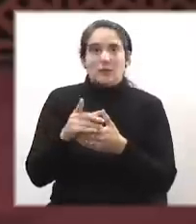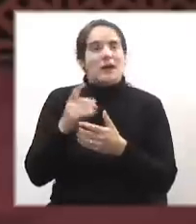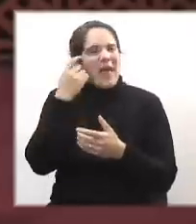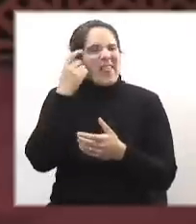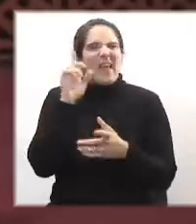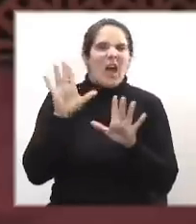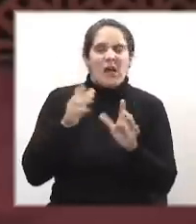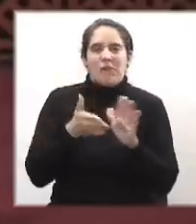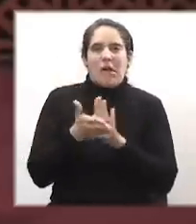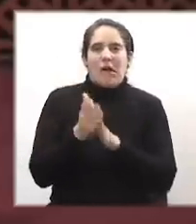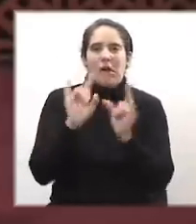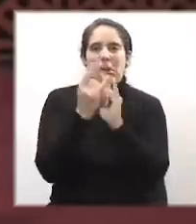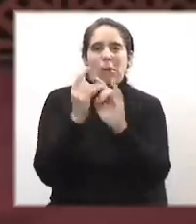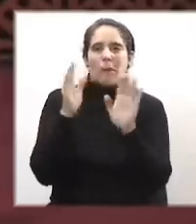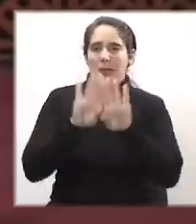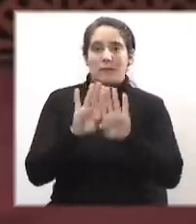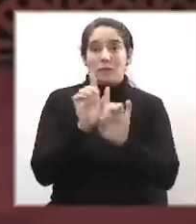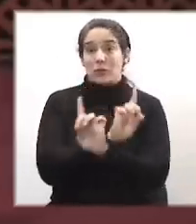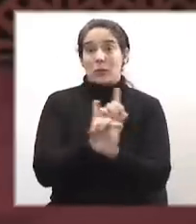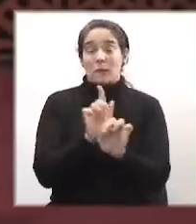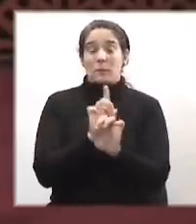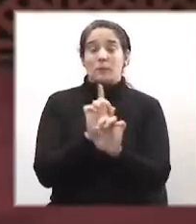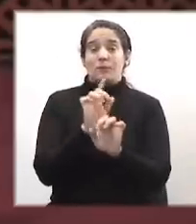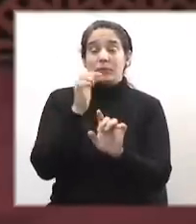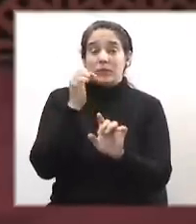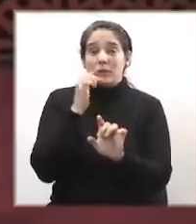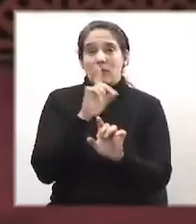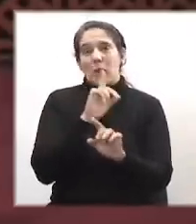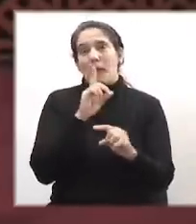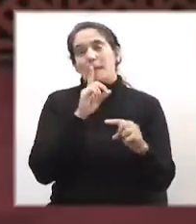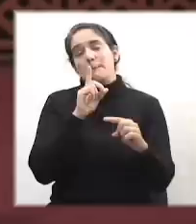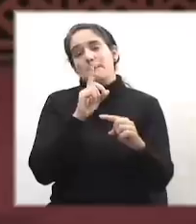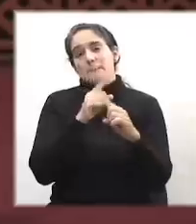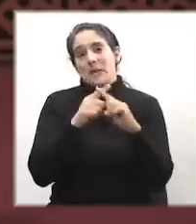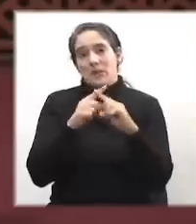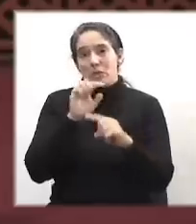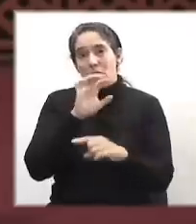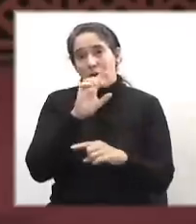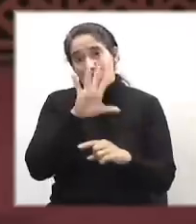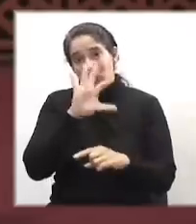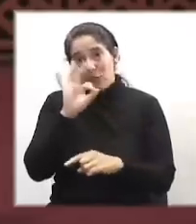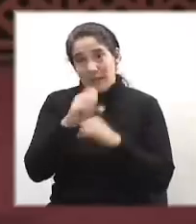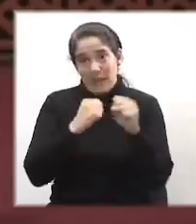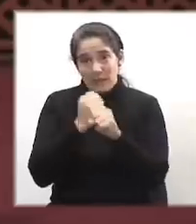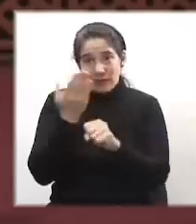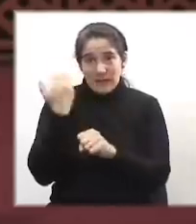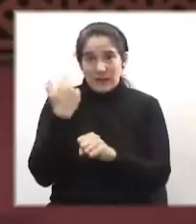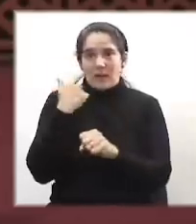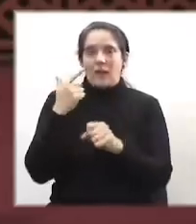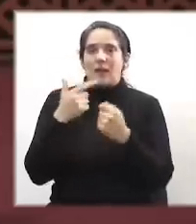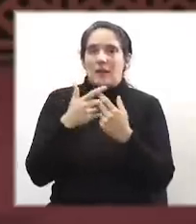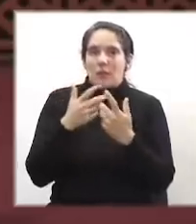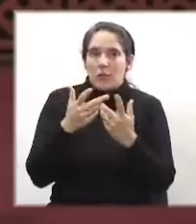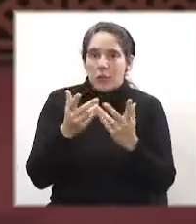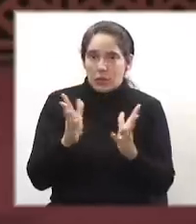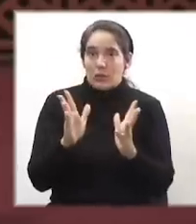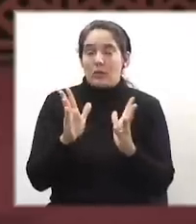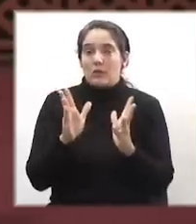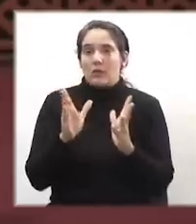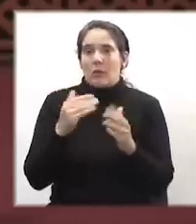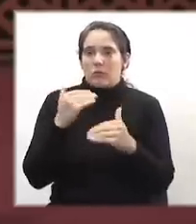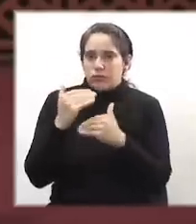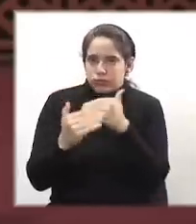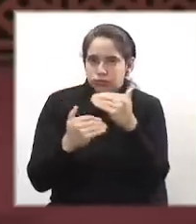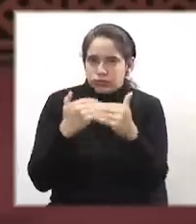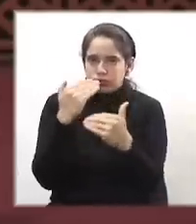Los sucesos de hace exactamente medio siglo fueron, sin dudas, el corolario de un